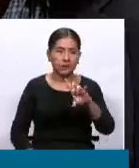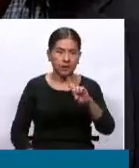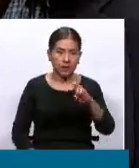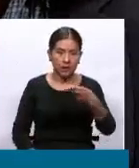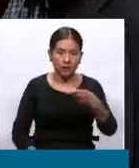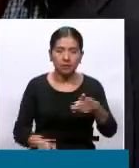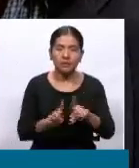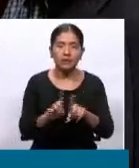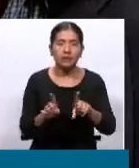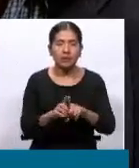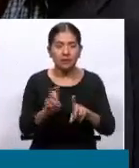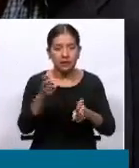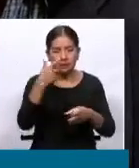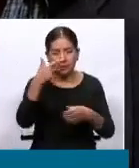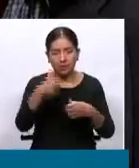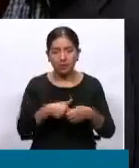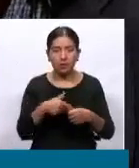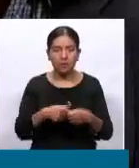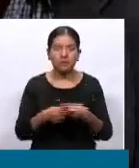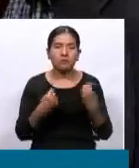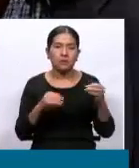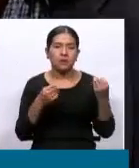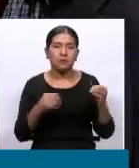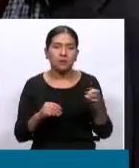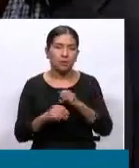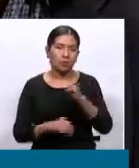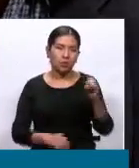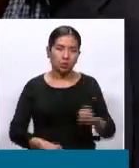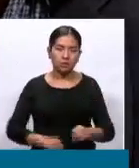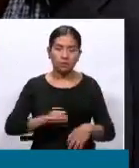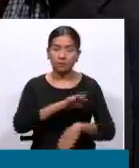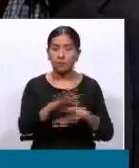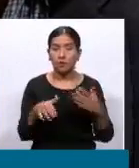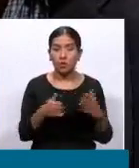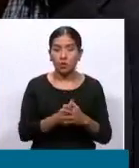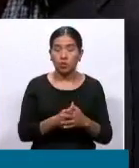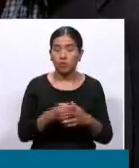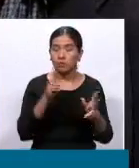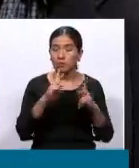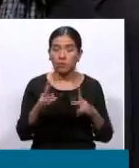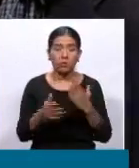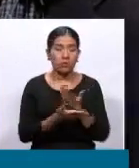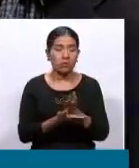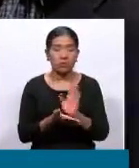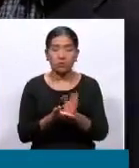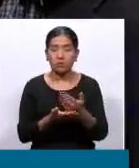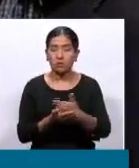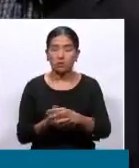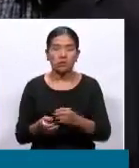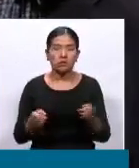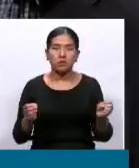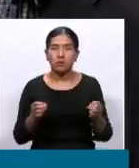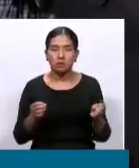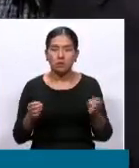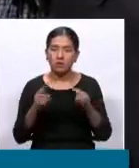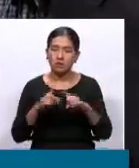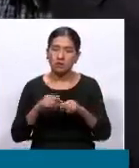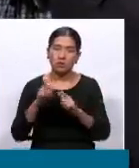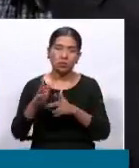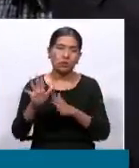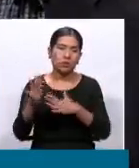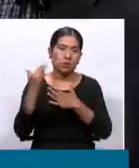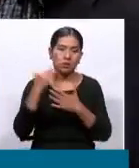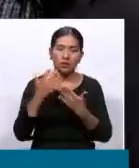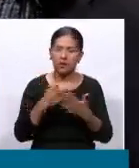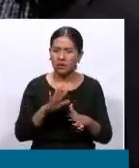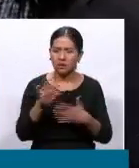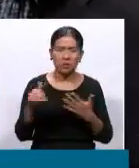regalías hidrocarburíferas, que estas no se redistribuyen poblacionalmente. Entonces, ahí está el núcleo del